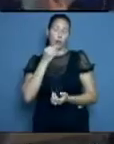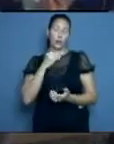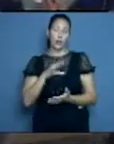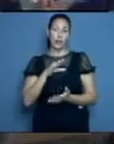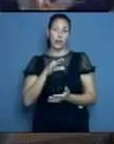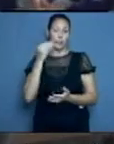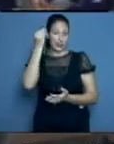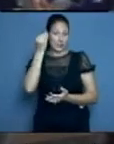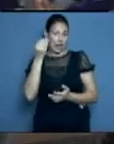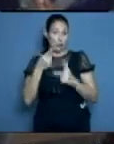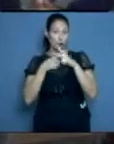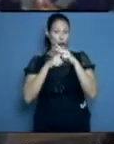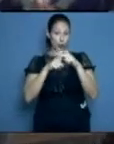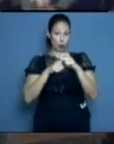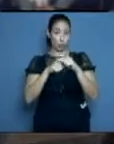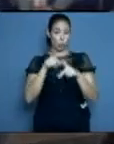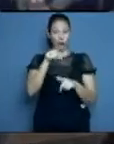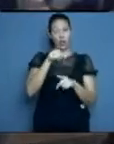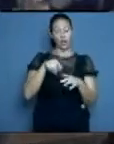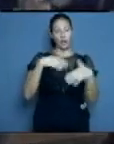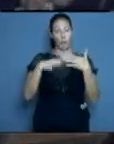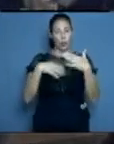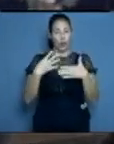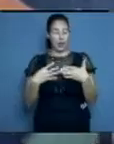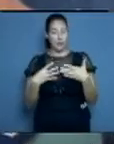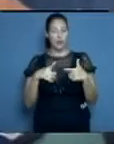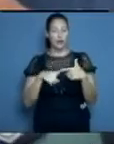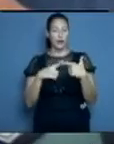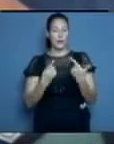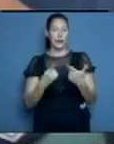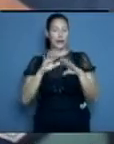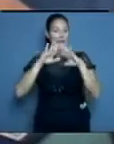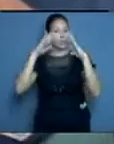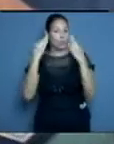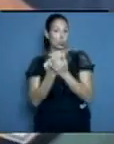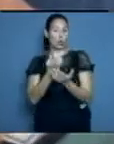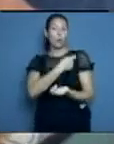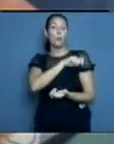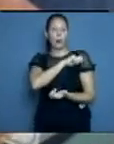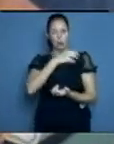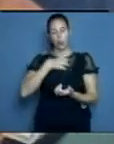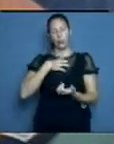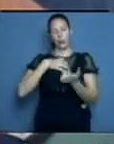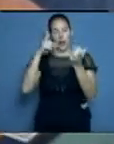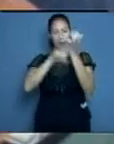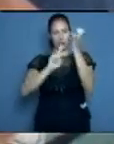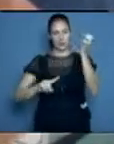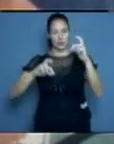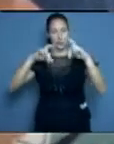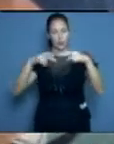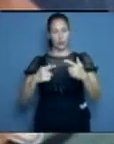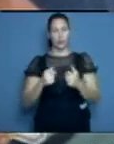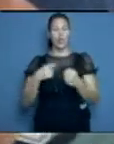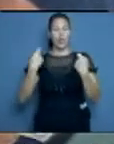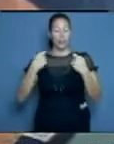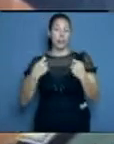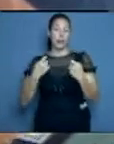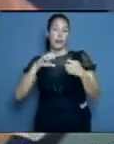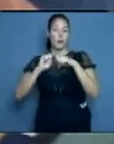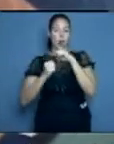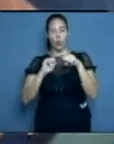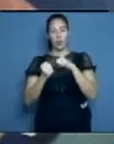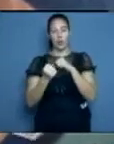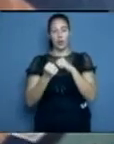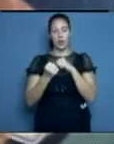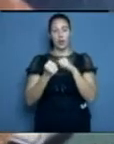solución a los problemas de avería, a las aplicaciones que hay, para que toda la población tenga electricidad. Tenemos que ahorrar también del otro lado, porque